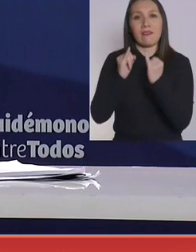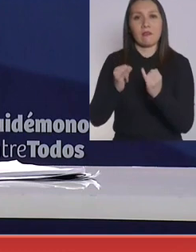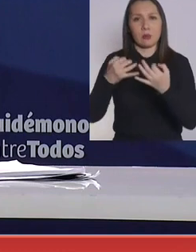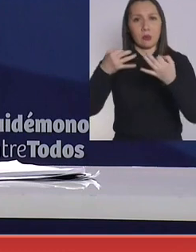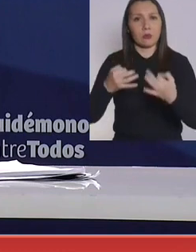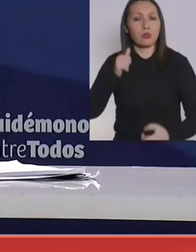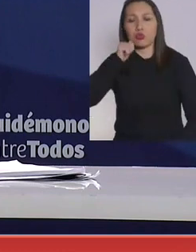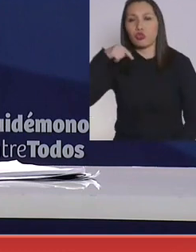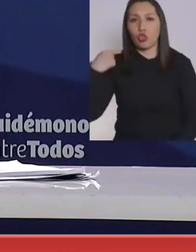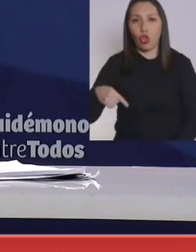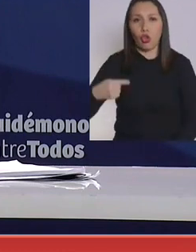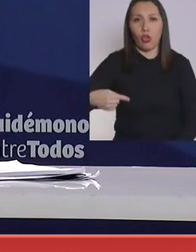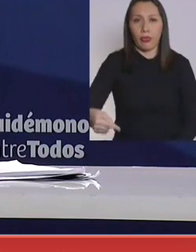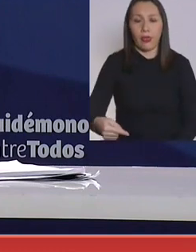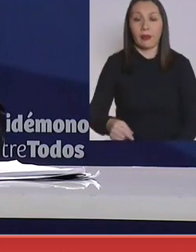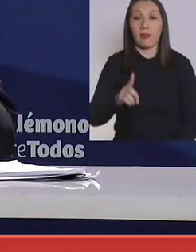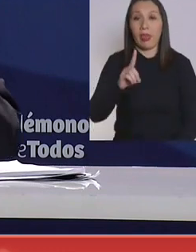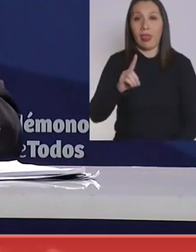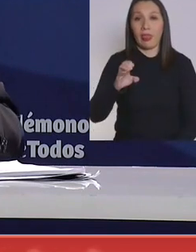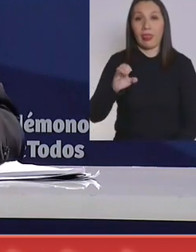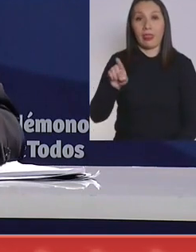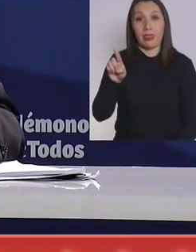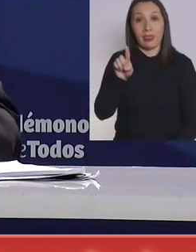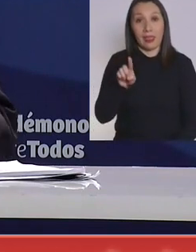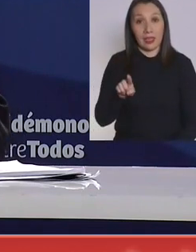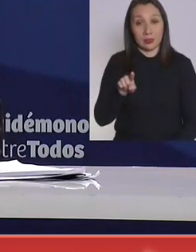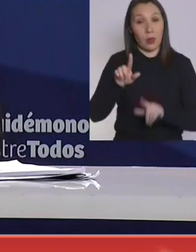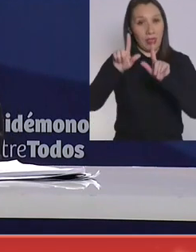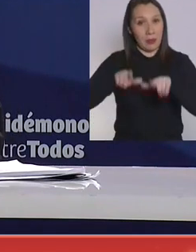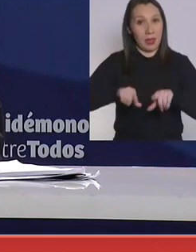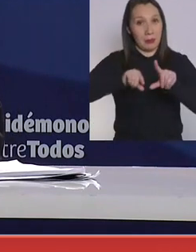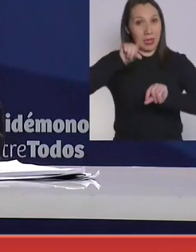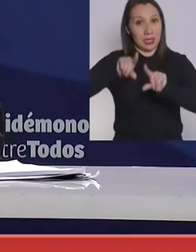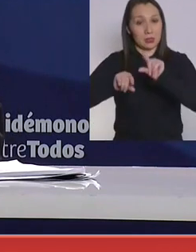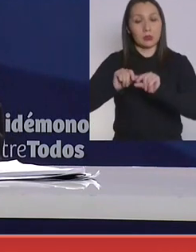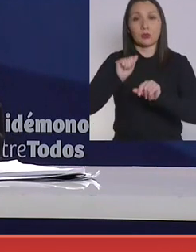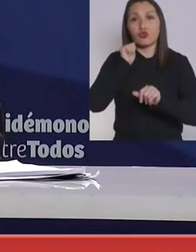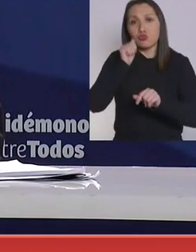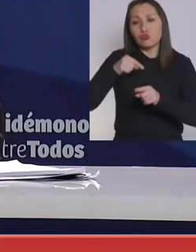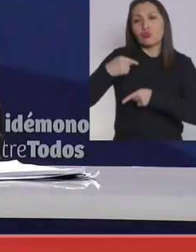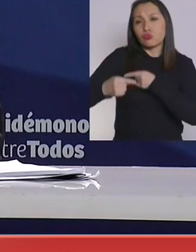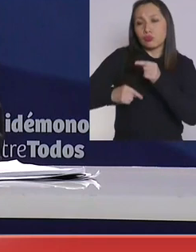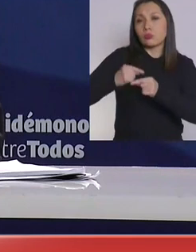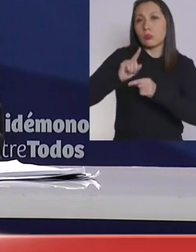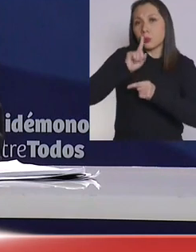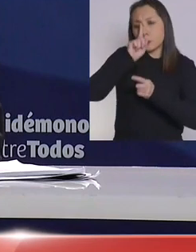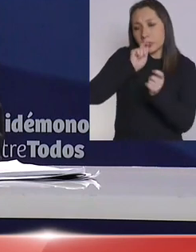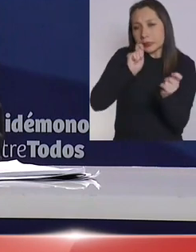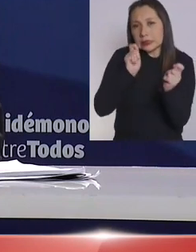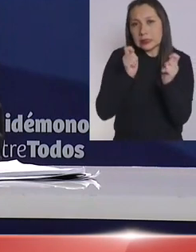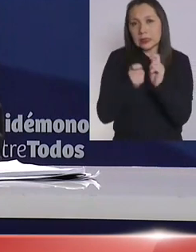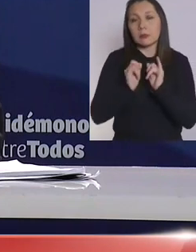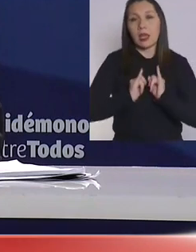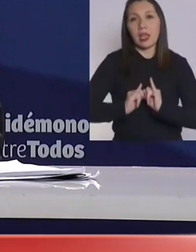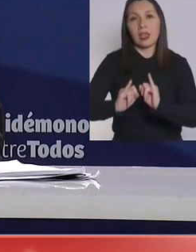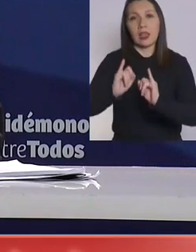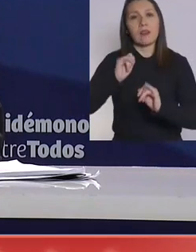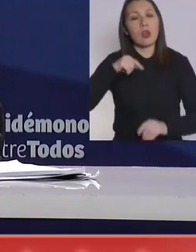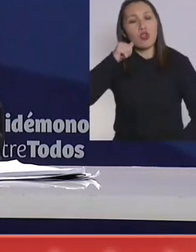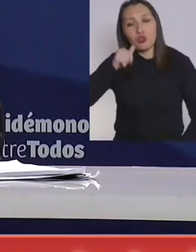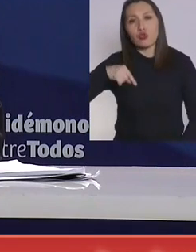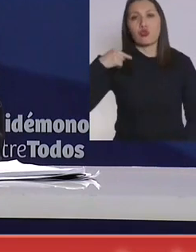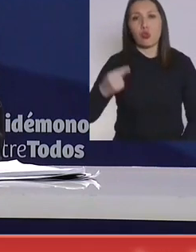diaria. El DEIS, a medida que pasó el tiempo, fue adaptándose a esta posibilidad de dar la información